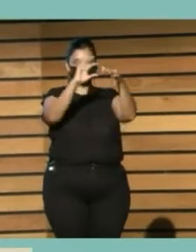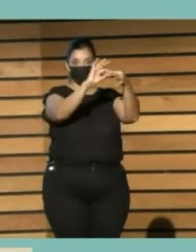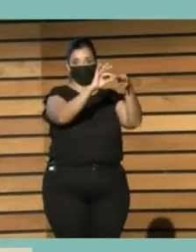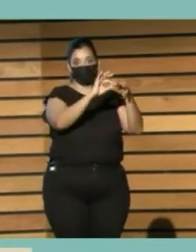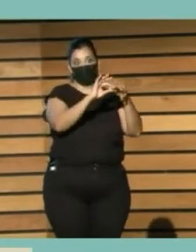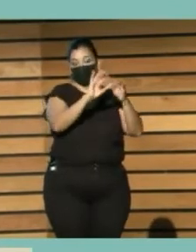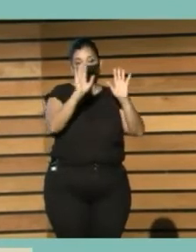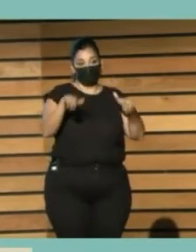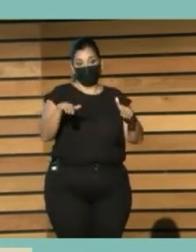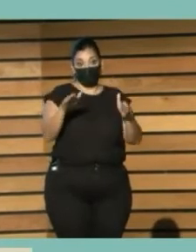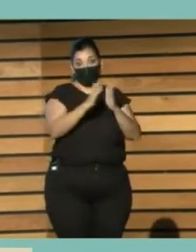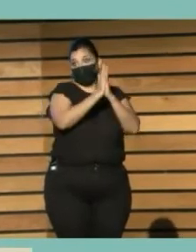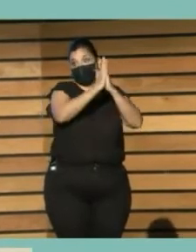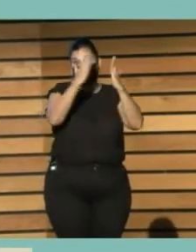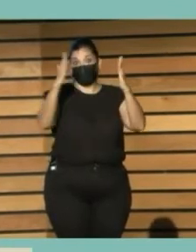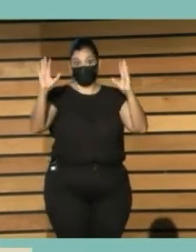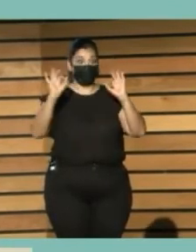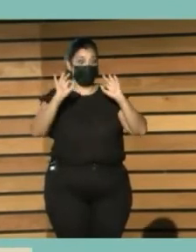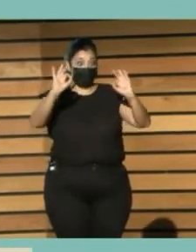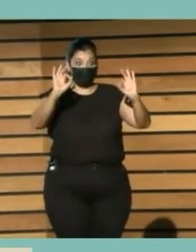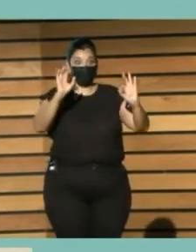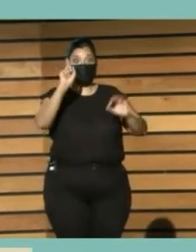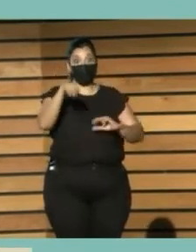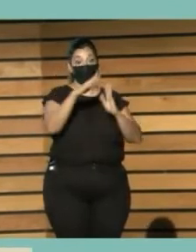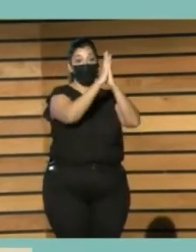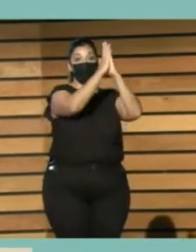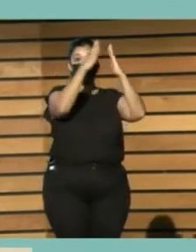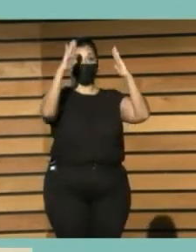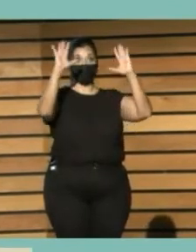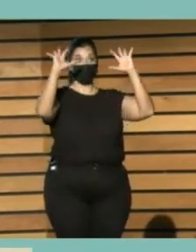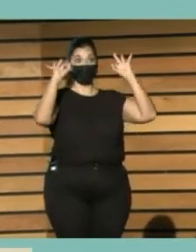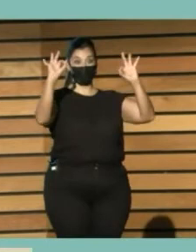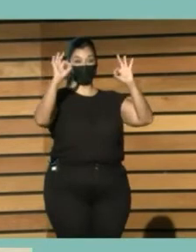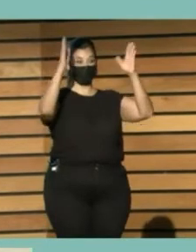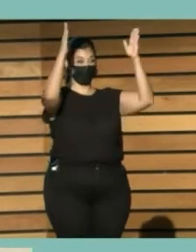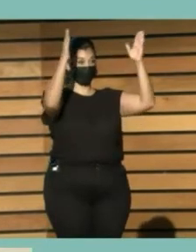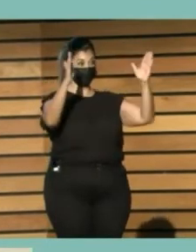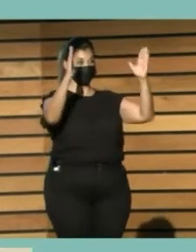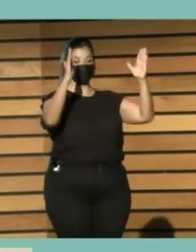Porque no existe Una biblioteca Sin sus colecciones Pero esto Representa La herramienta